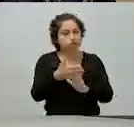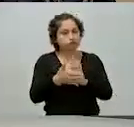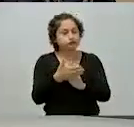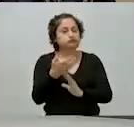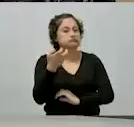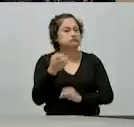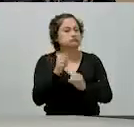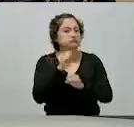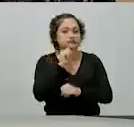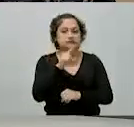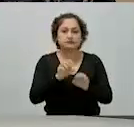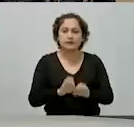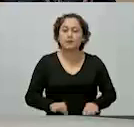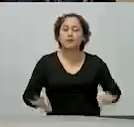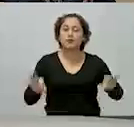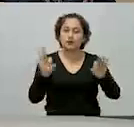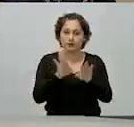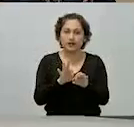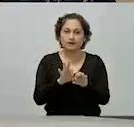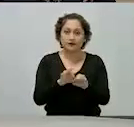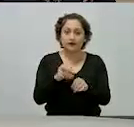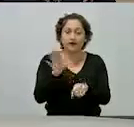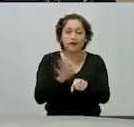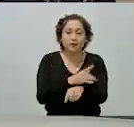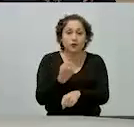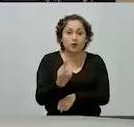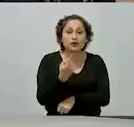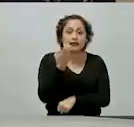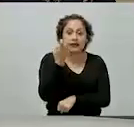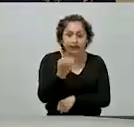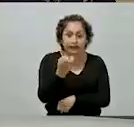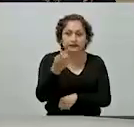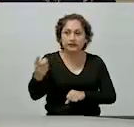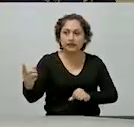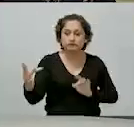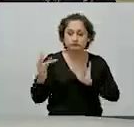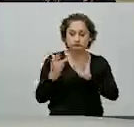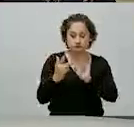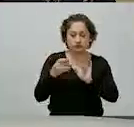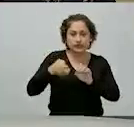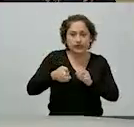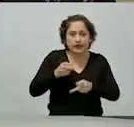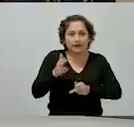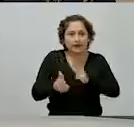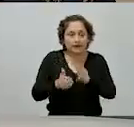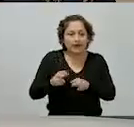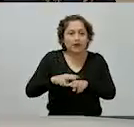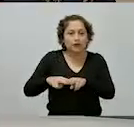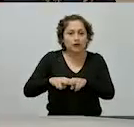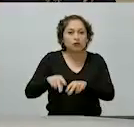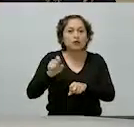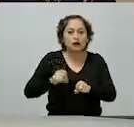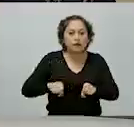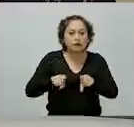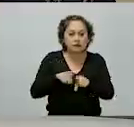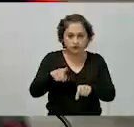va a conectarse con este Tren Toluca-Ciudad de México.